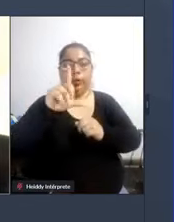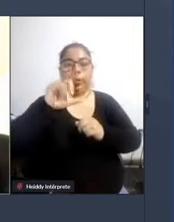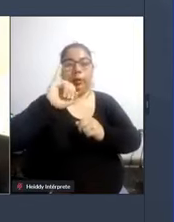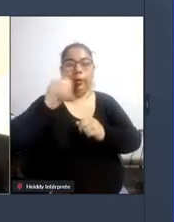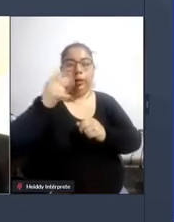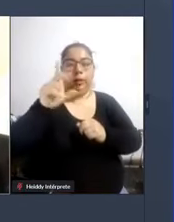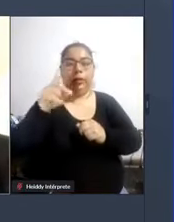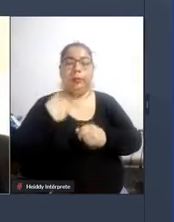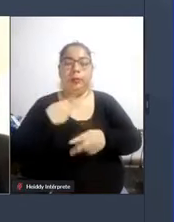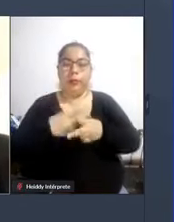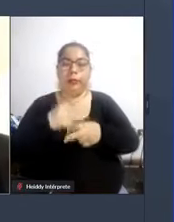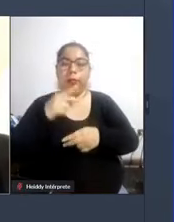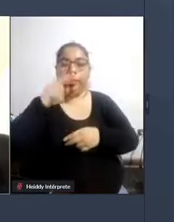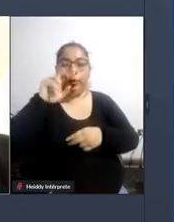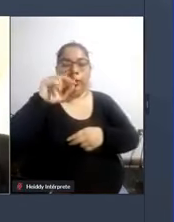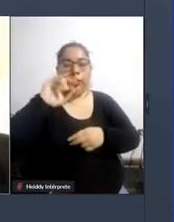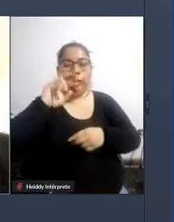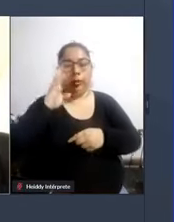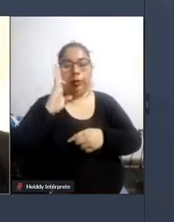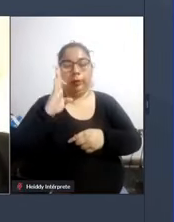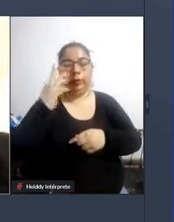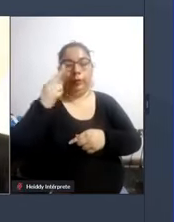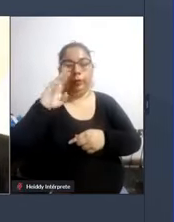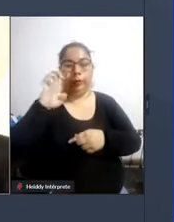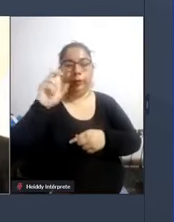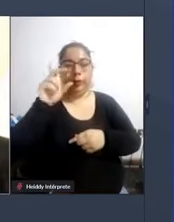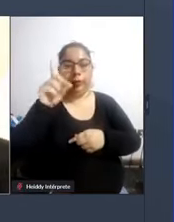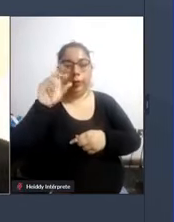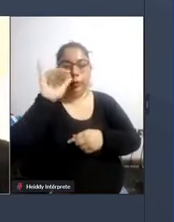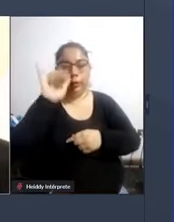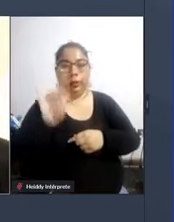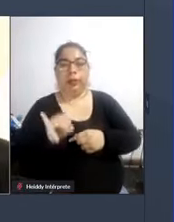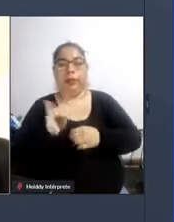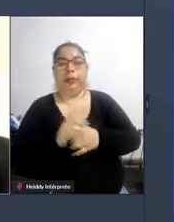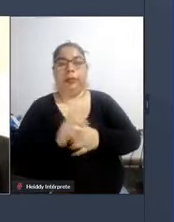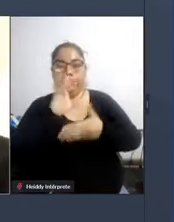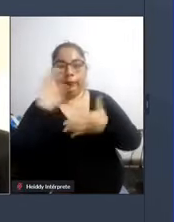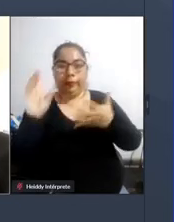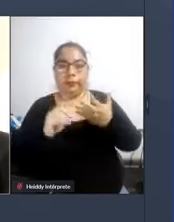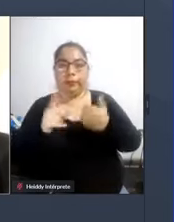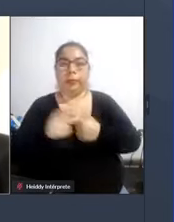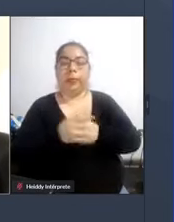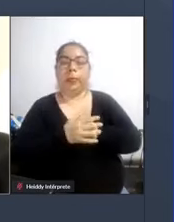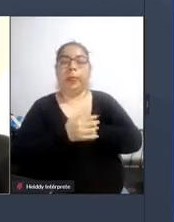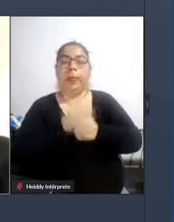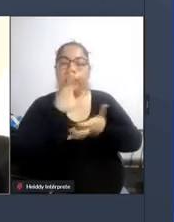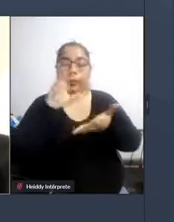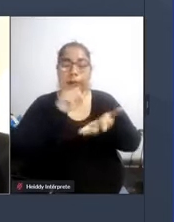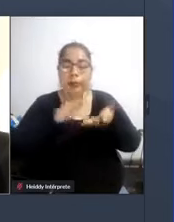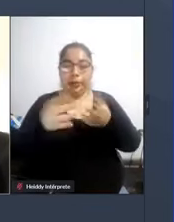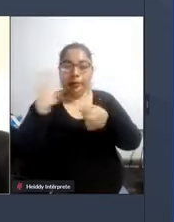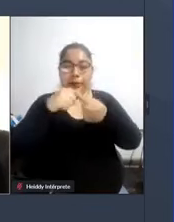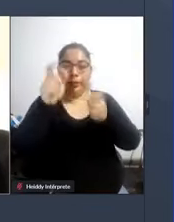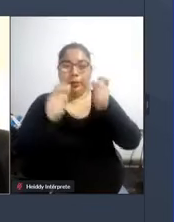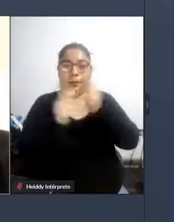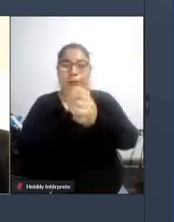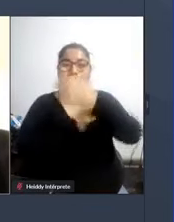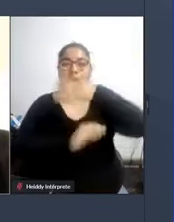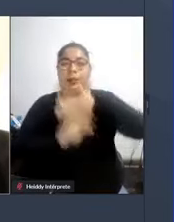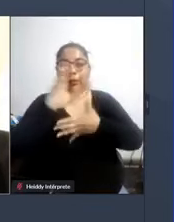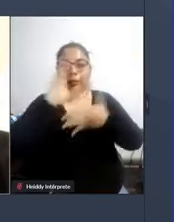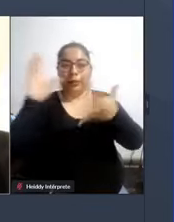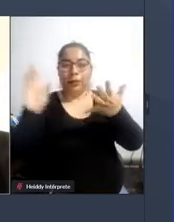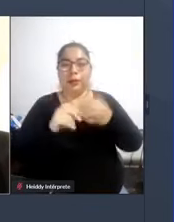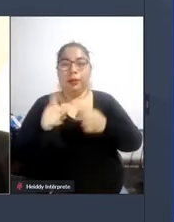nombre Freddy Huarcai Abril y en nombre por supuesto del Ministerio de la Mujer y Poblaciones Vulnerables el Consejo Nacional para la Integración de la Persona con Dicapacidad CONADIS